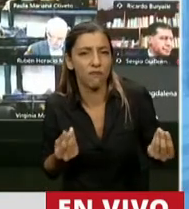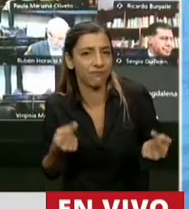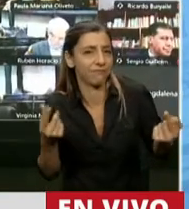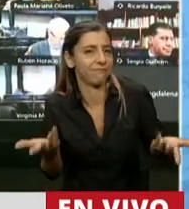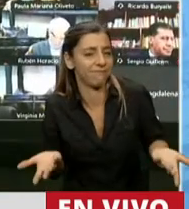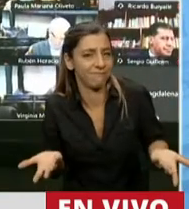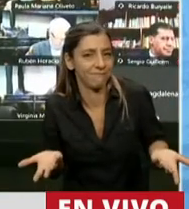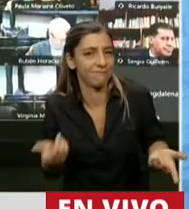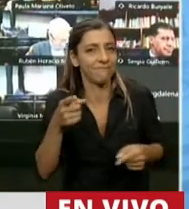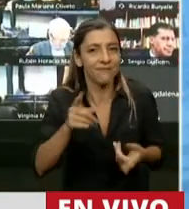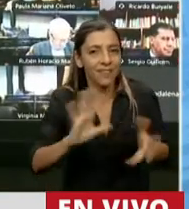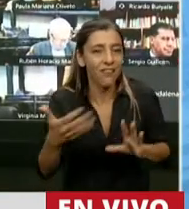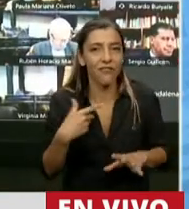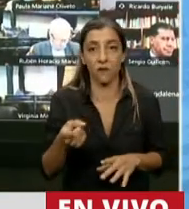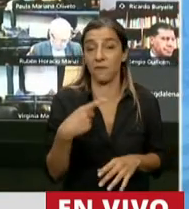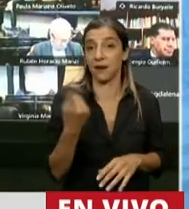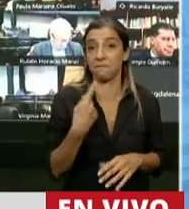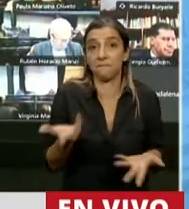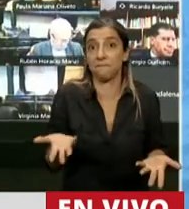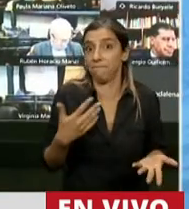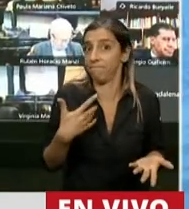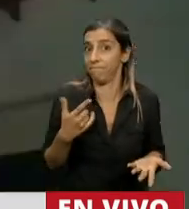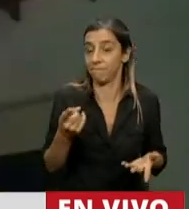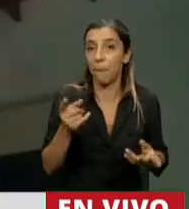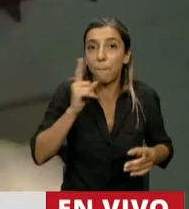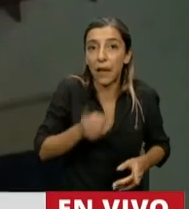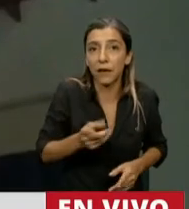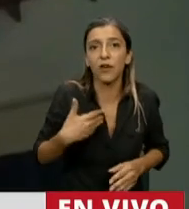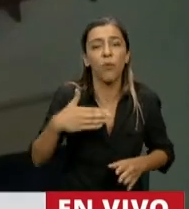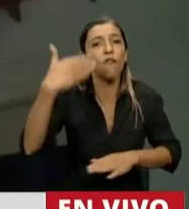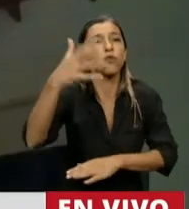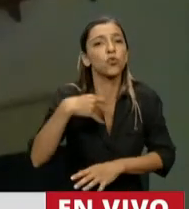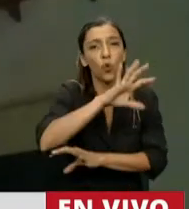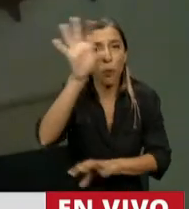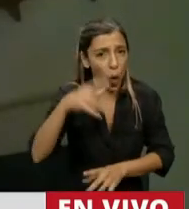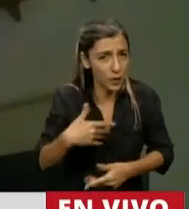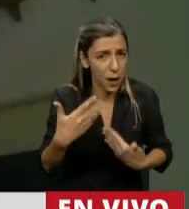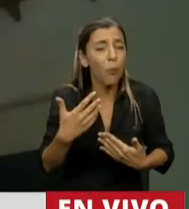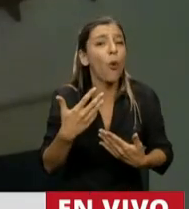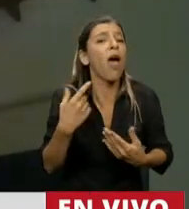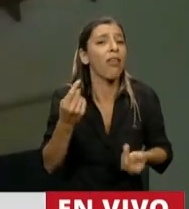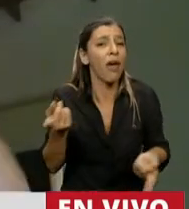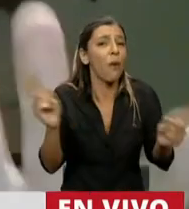deja una puerta abierta para que como un boomerang ese proceder se les vuelva un día en contra